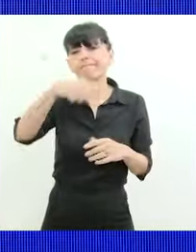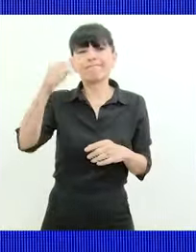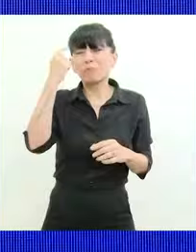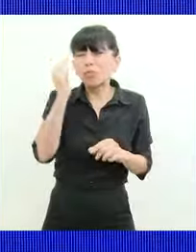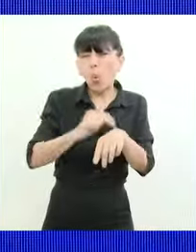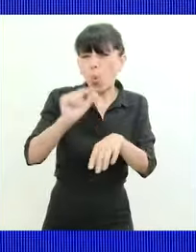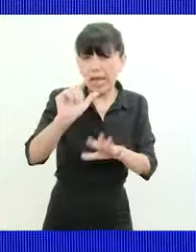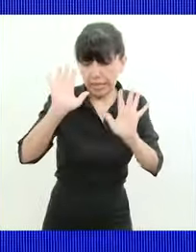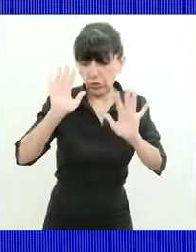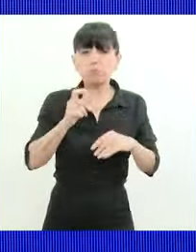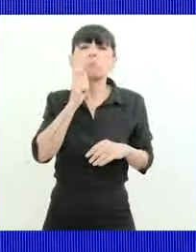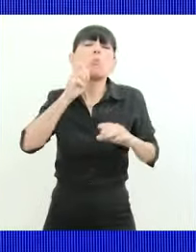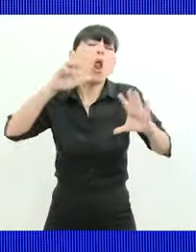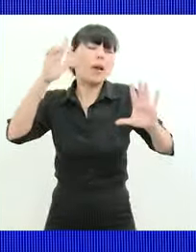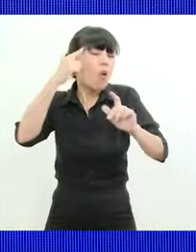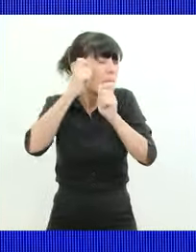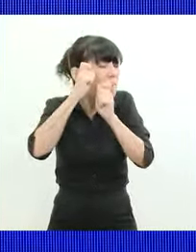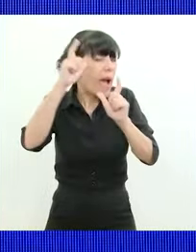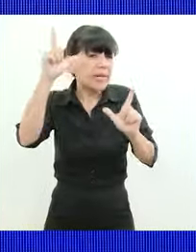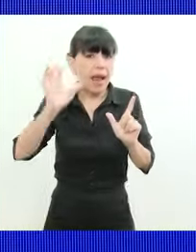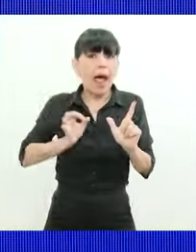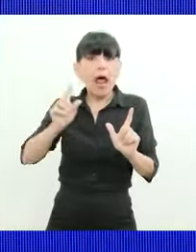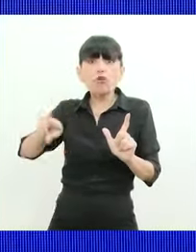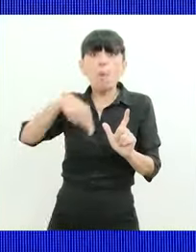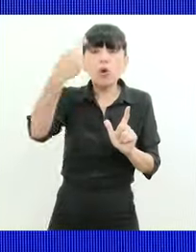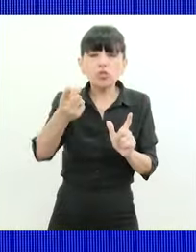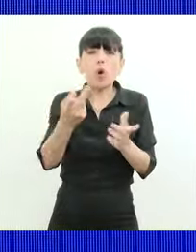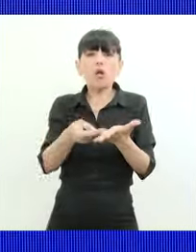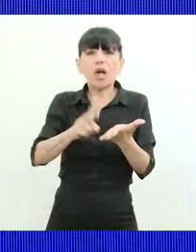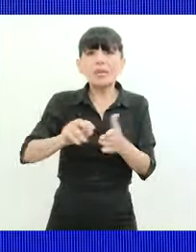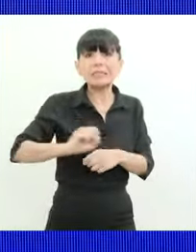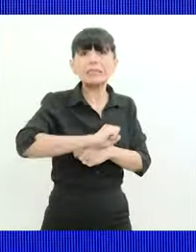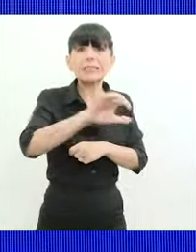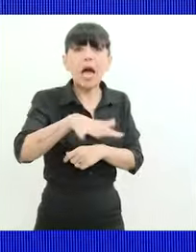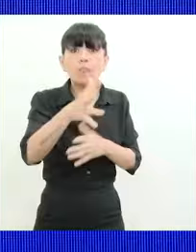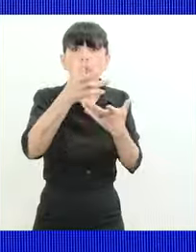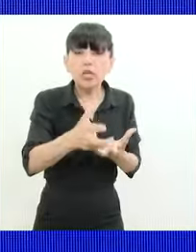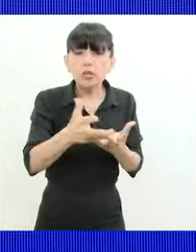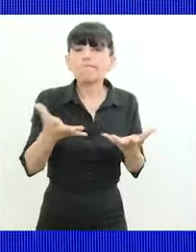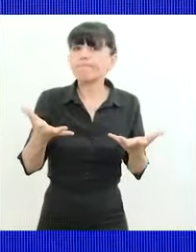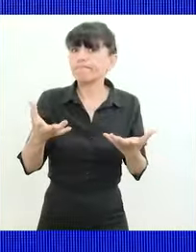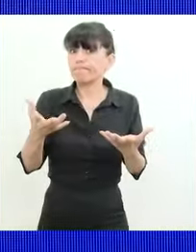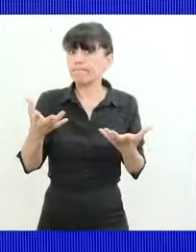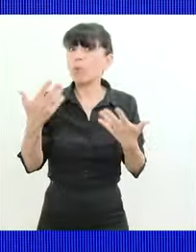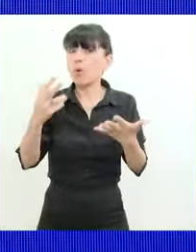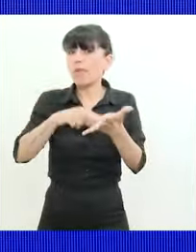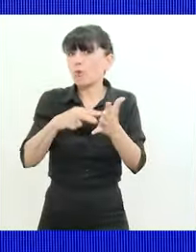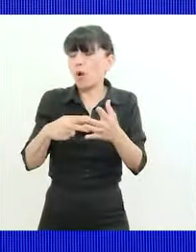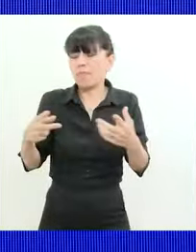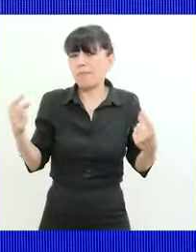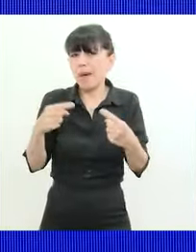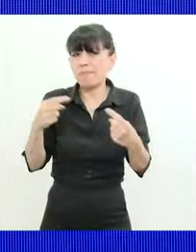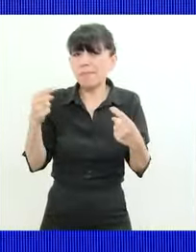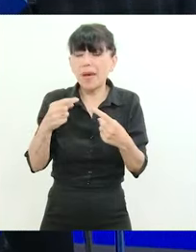otro año de sequía y la conflictividad que podría haber habido con el campo todo eso pasó sin un solo